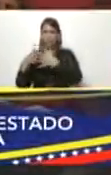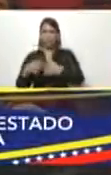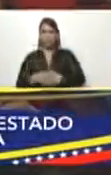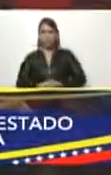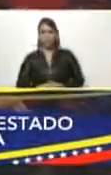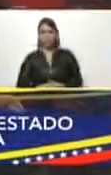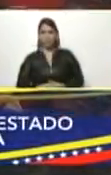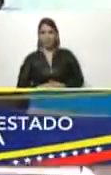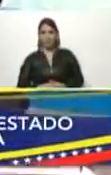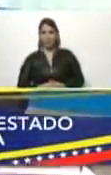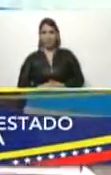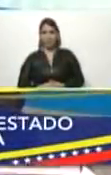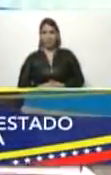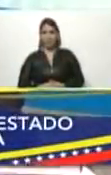Pa' Los Ángeles pa' allá. los Pa' los Pa' Gracias.